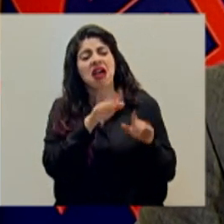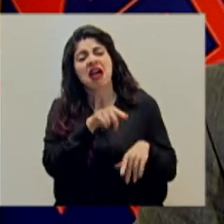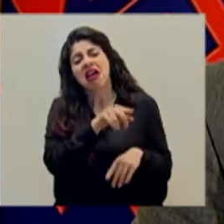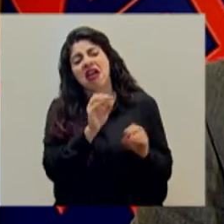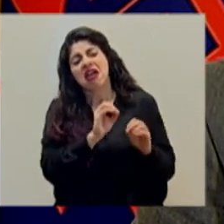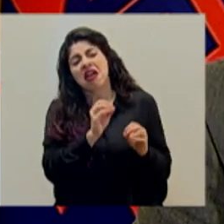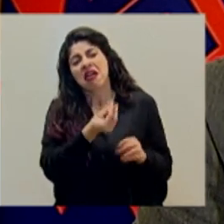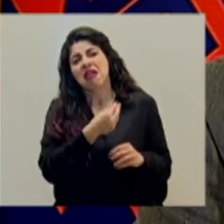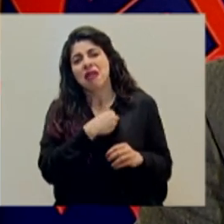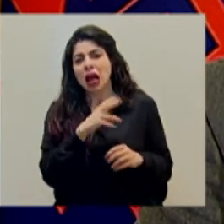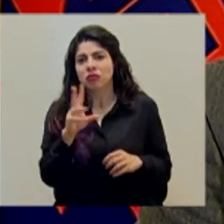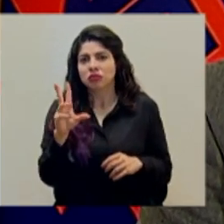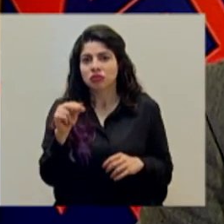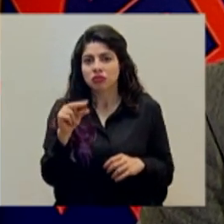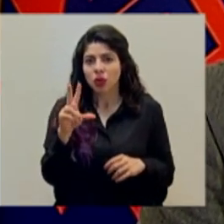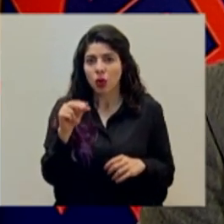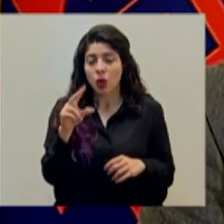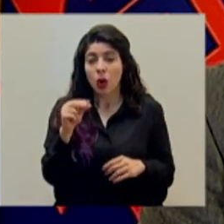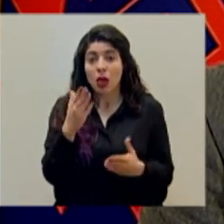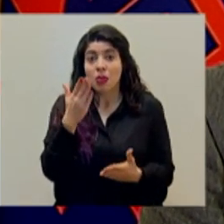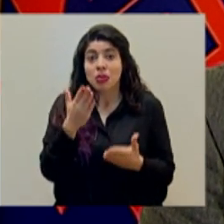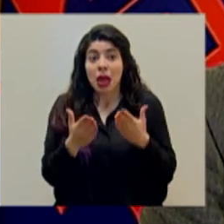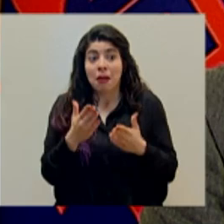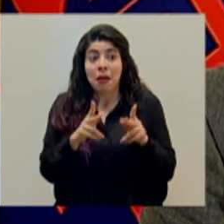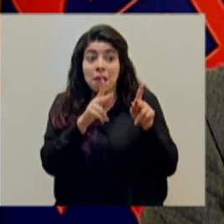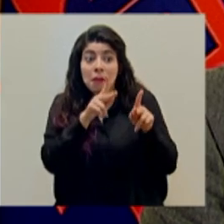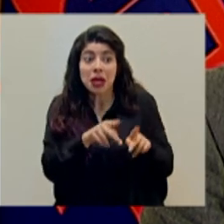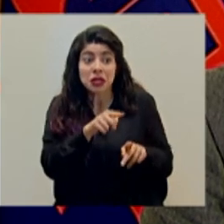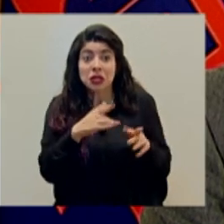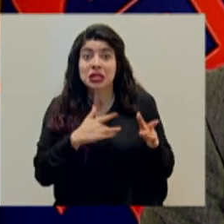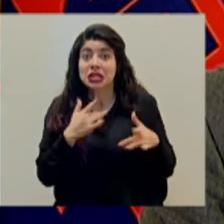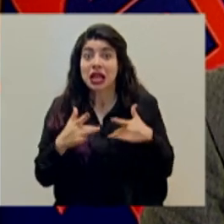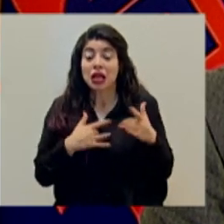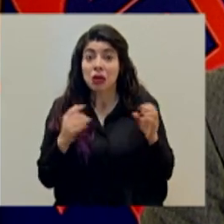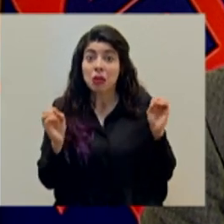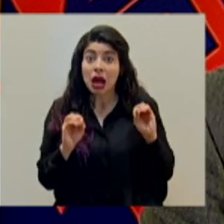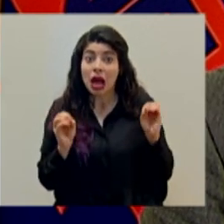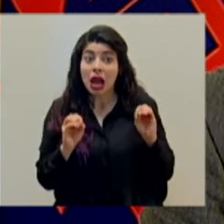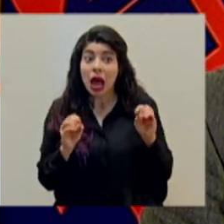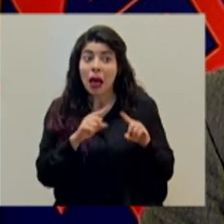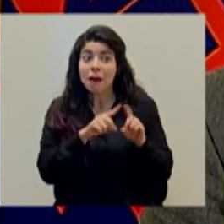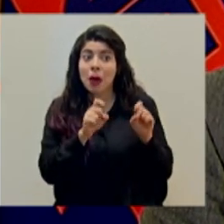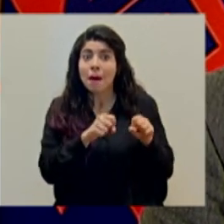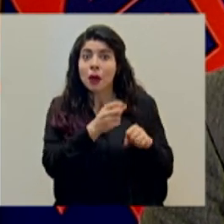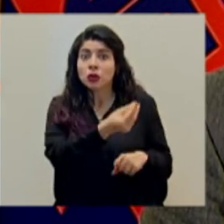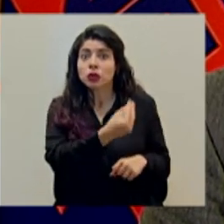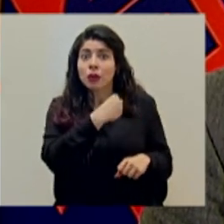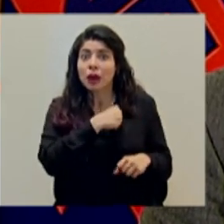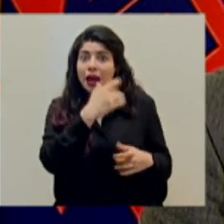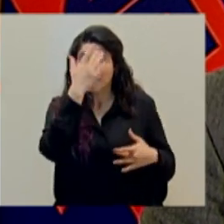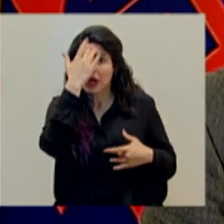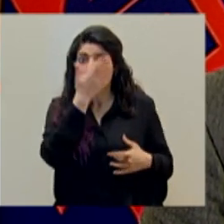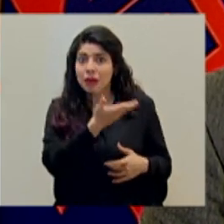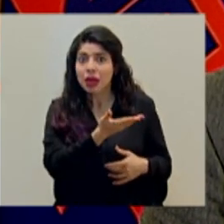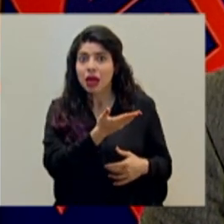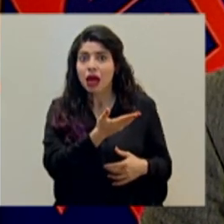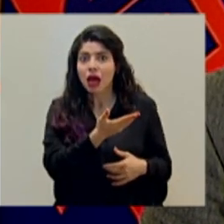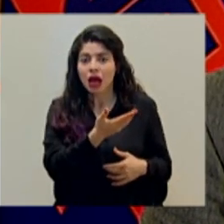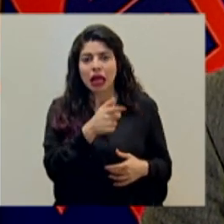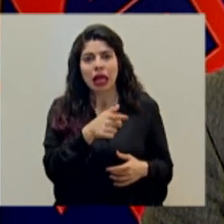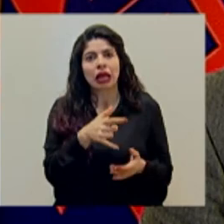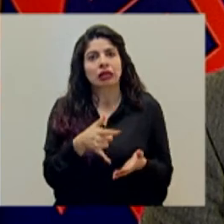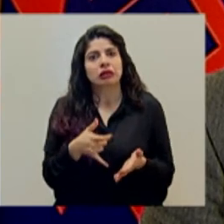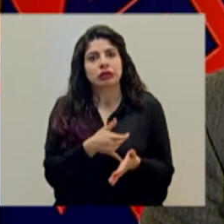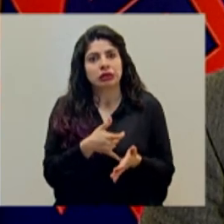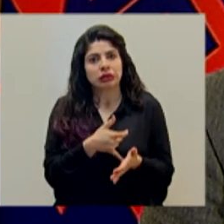Podemos tener las personas que no tienen ningún síntoma, pero que pueden transmitir la enfermedad y que es algo extremadamente crítico